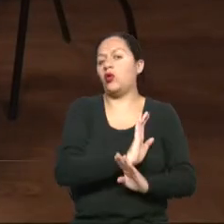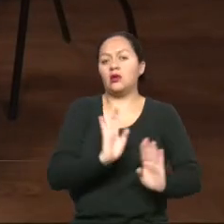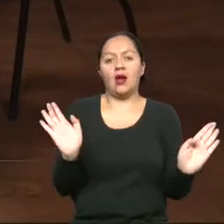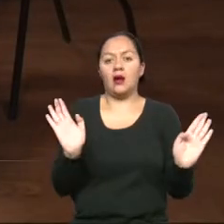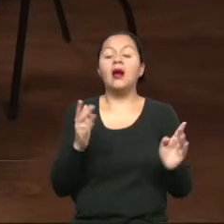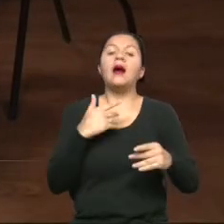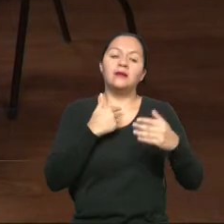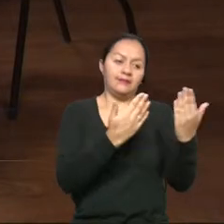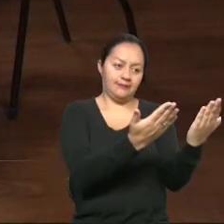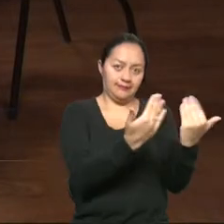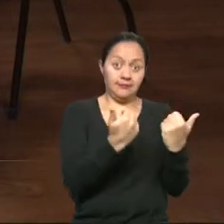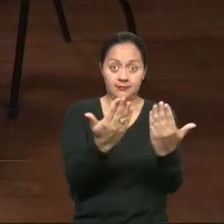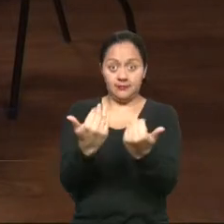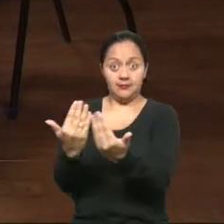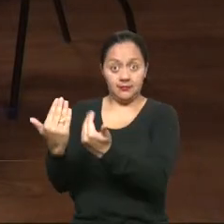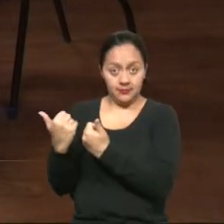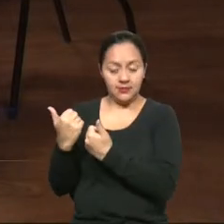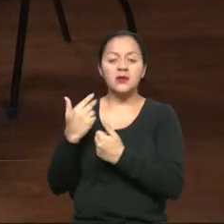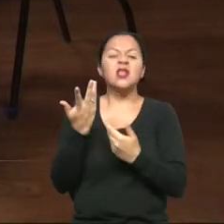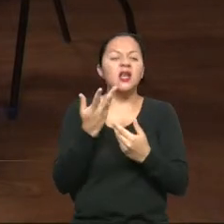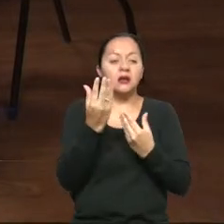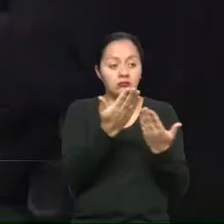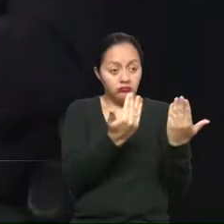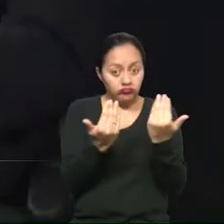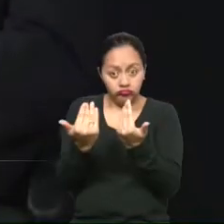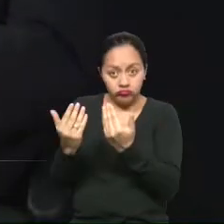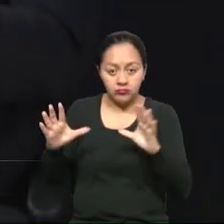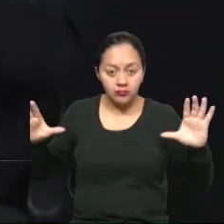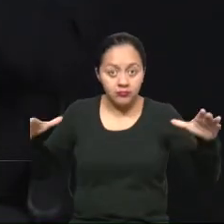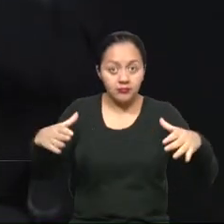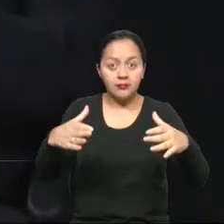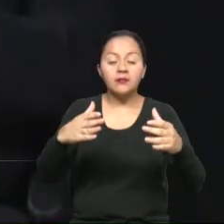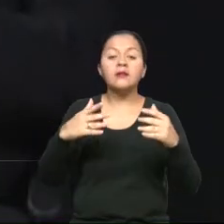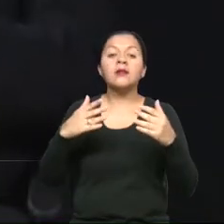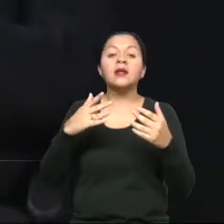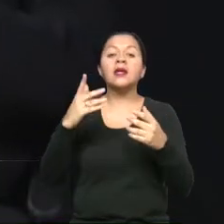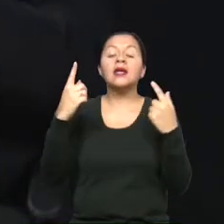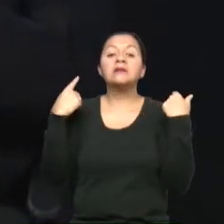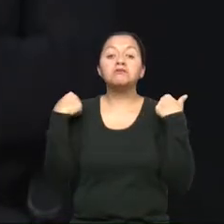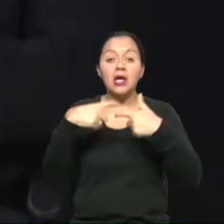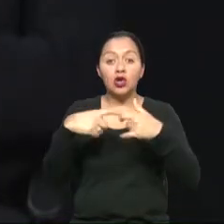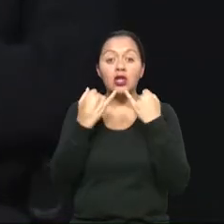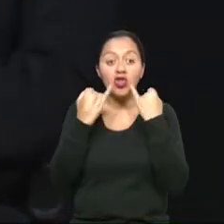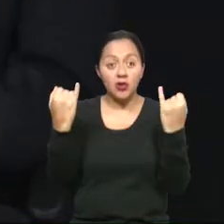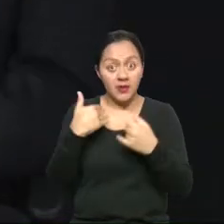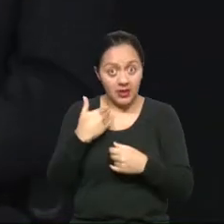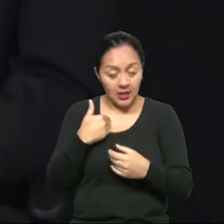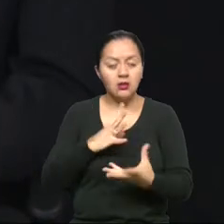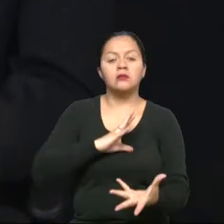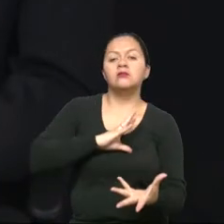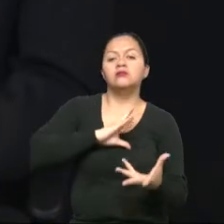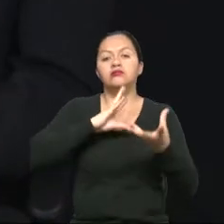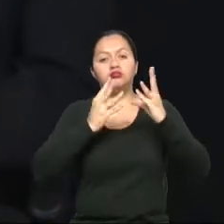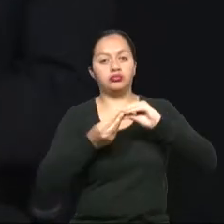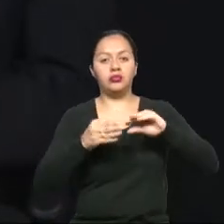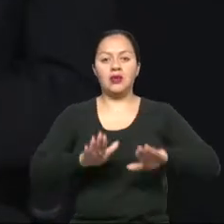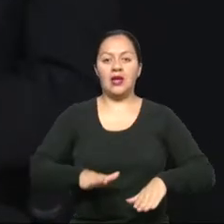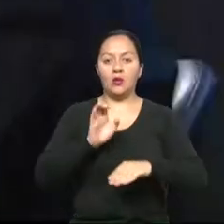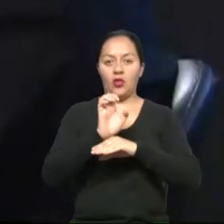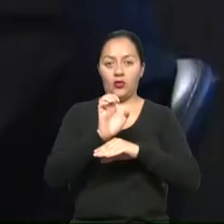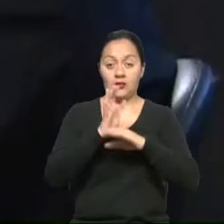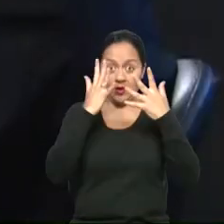interesadas, vemos lo que existe, vemos que existe la norma en idioma español y la adoptamos para nuestra realidad ecuatoriana. Una norma